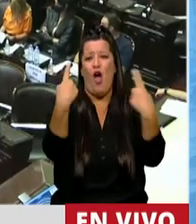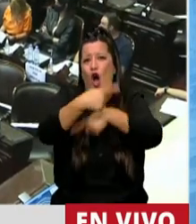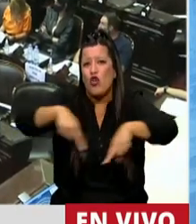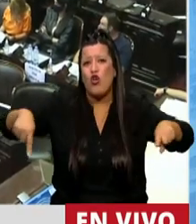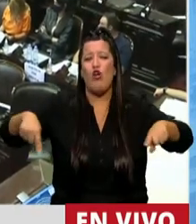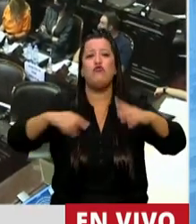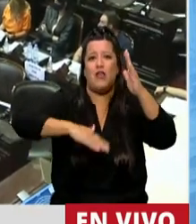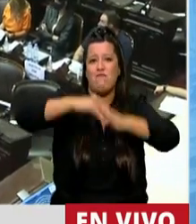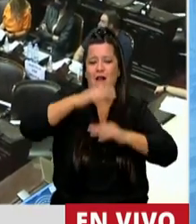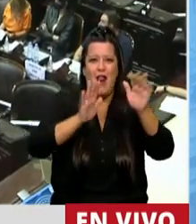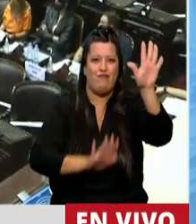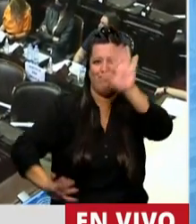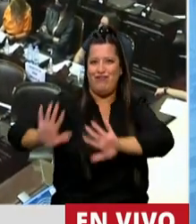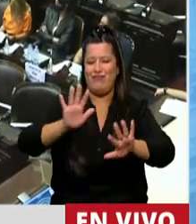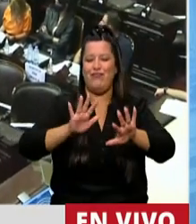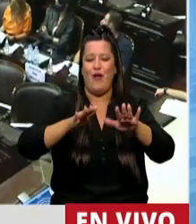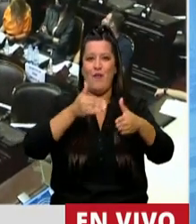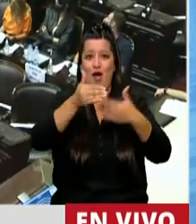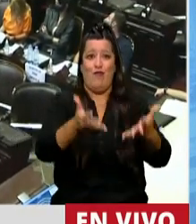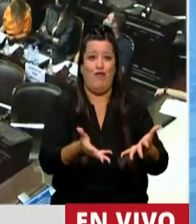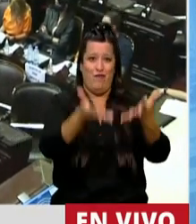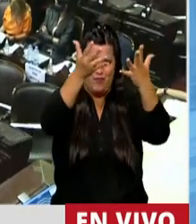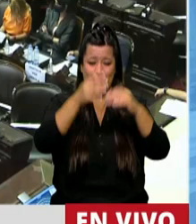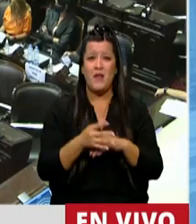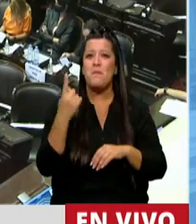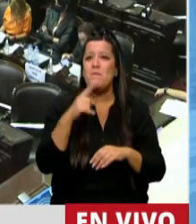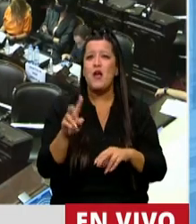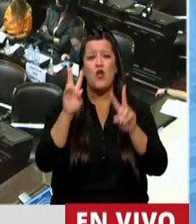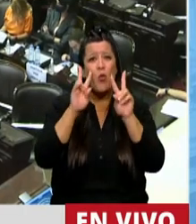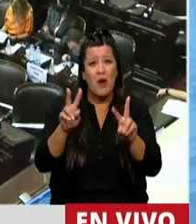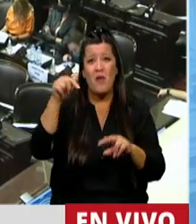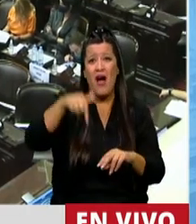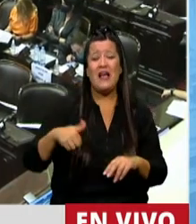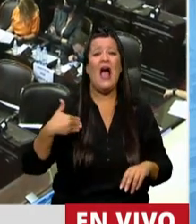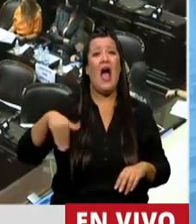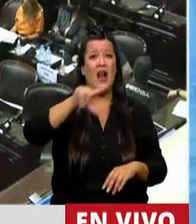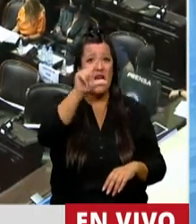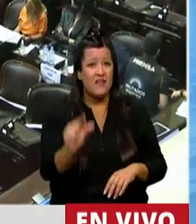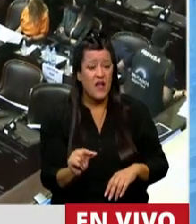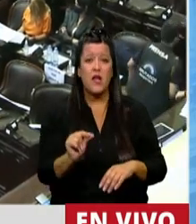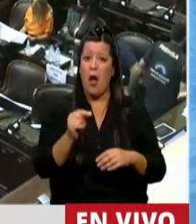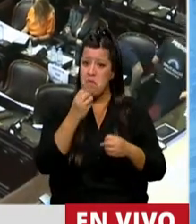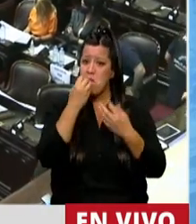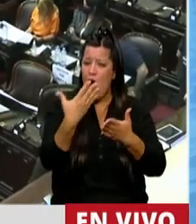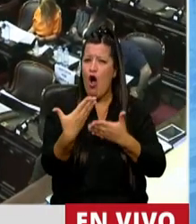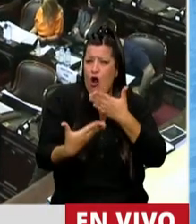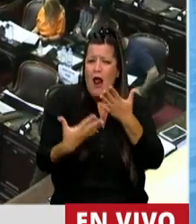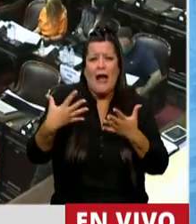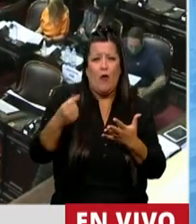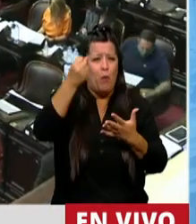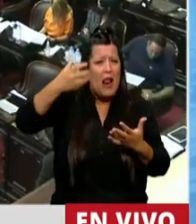en el ritmo de crecimiento. Pero vemos que pese a que la Argentina está recuperándose,